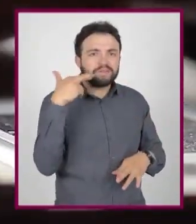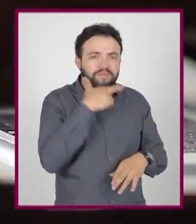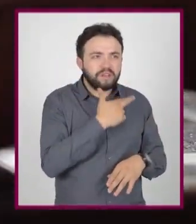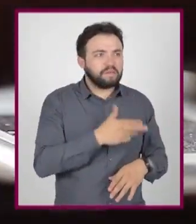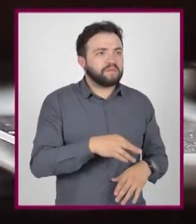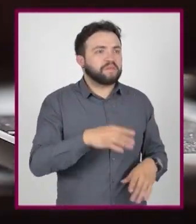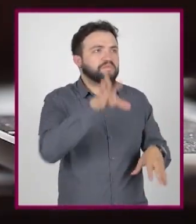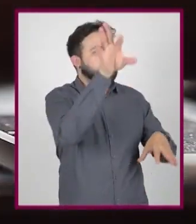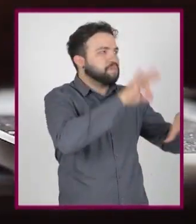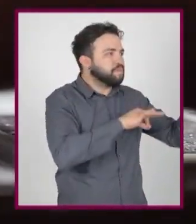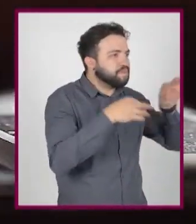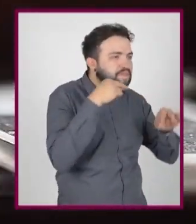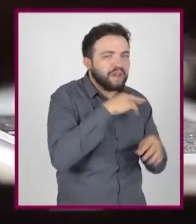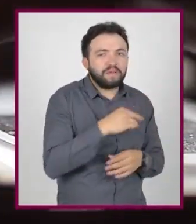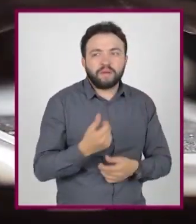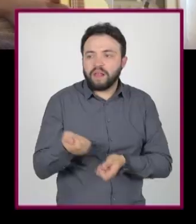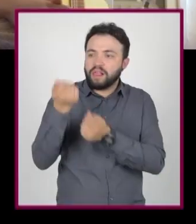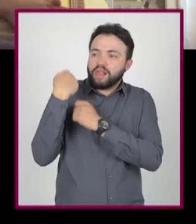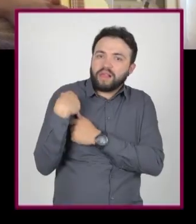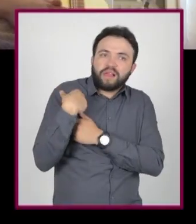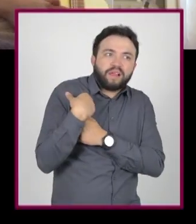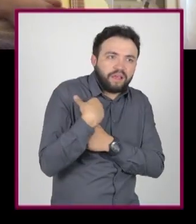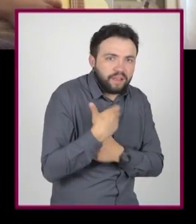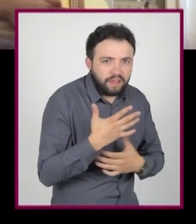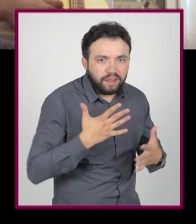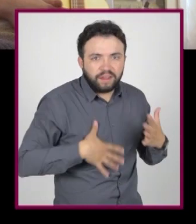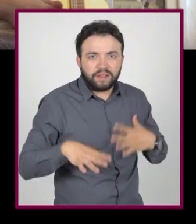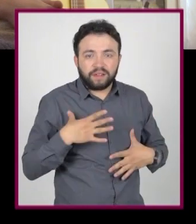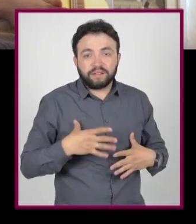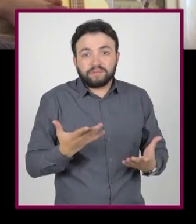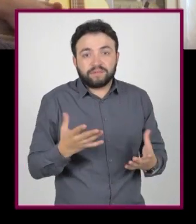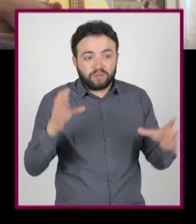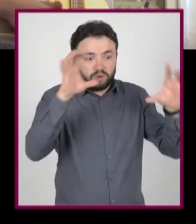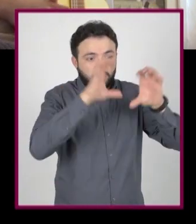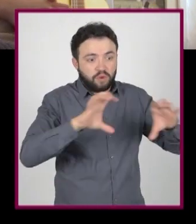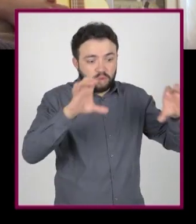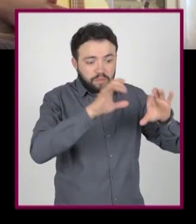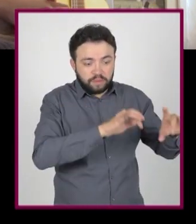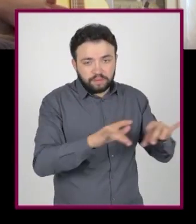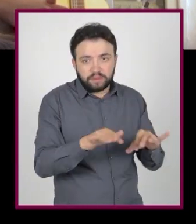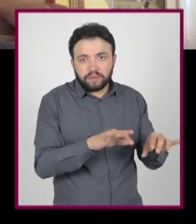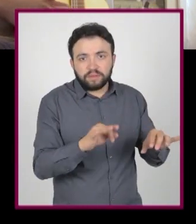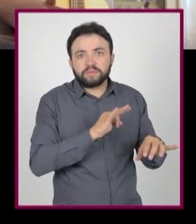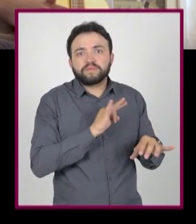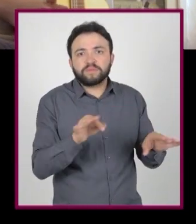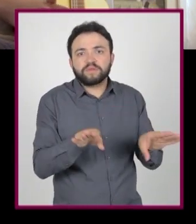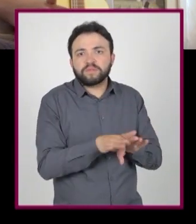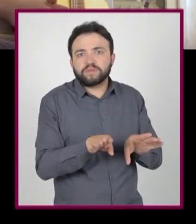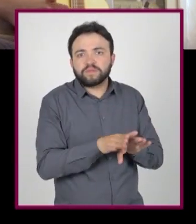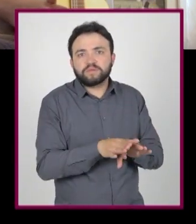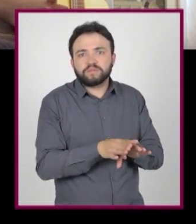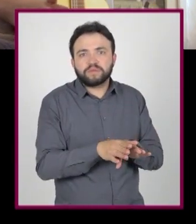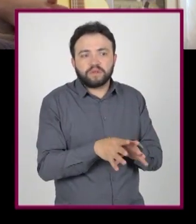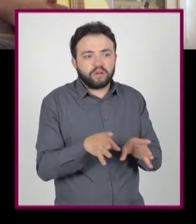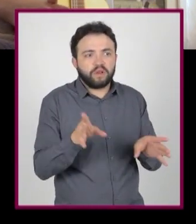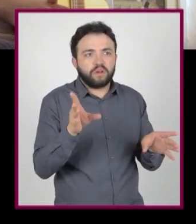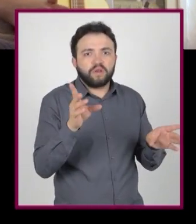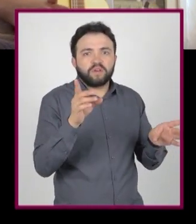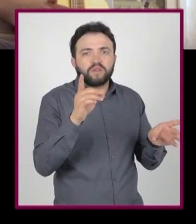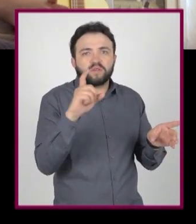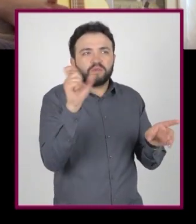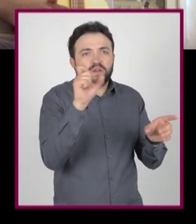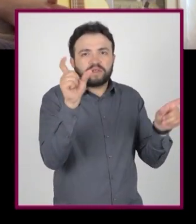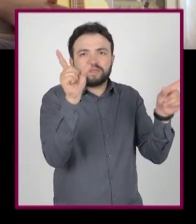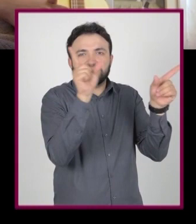rápido. Tienes todo a la mano, no cargas tantas cosas e incluso las computadoras y tablets tienen el sistema en donde completan lo que